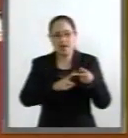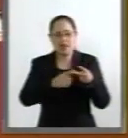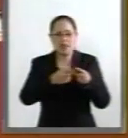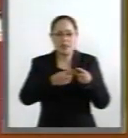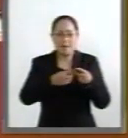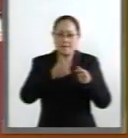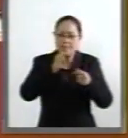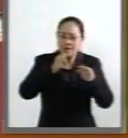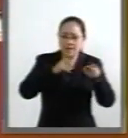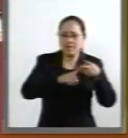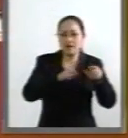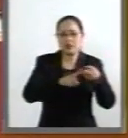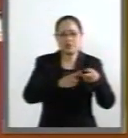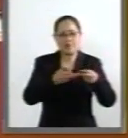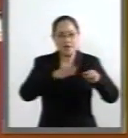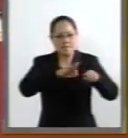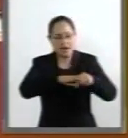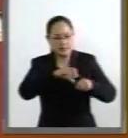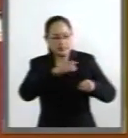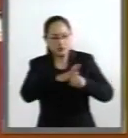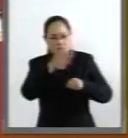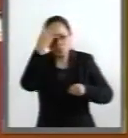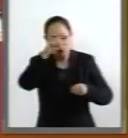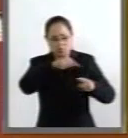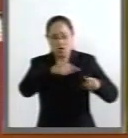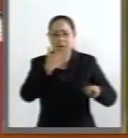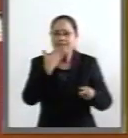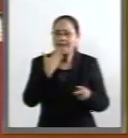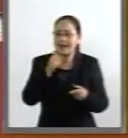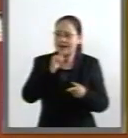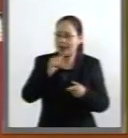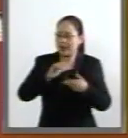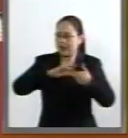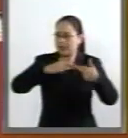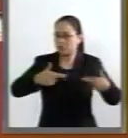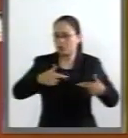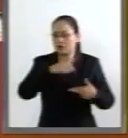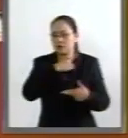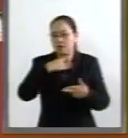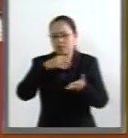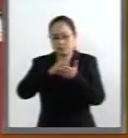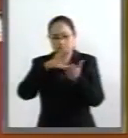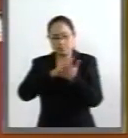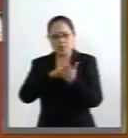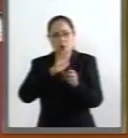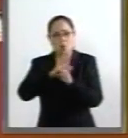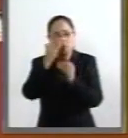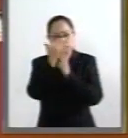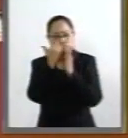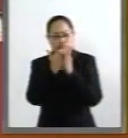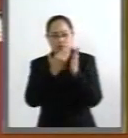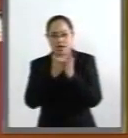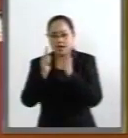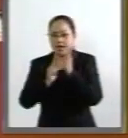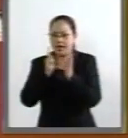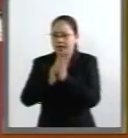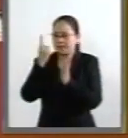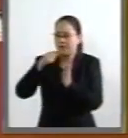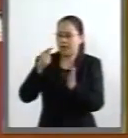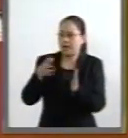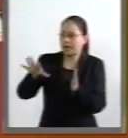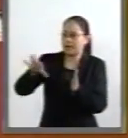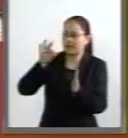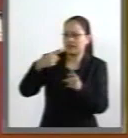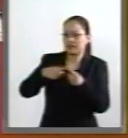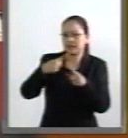farmacéuticas, vigilando también que cumpla estrictamente con el perfil requerido en la ley de los Institutos